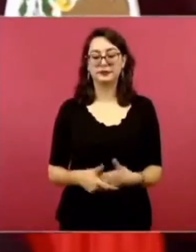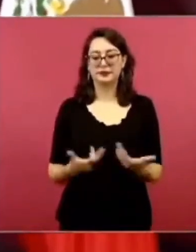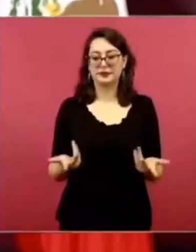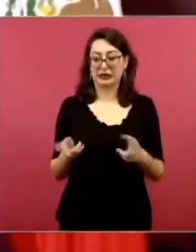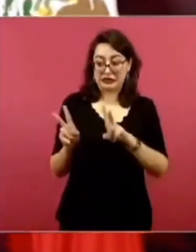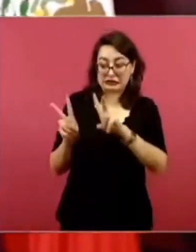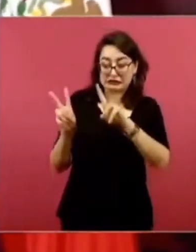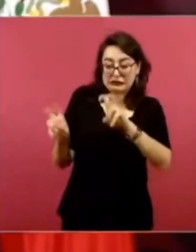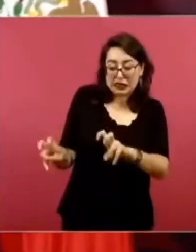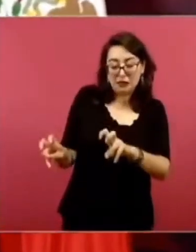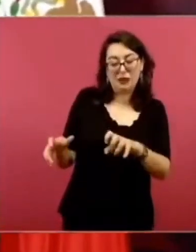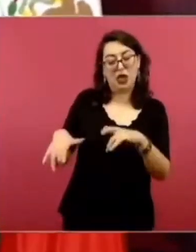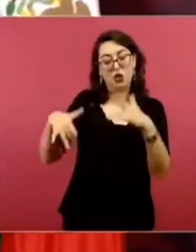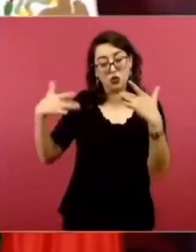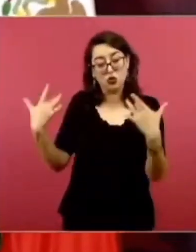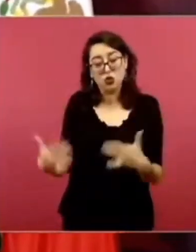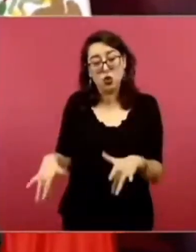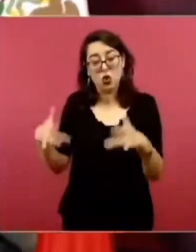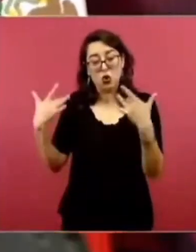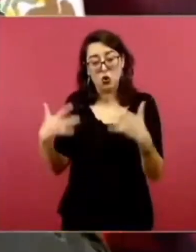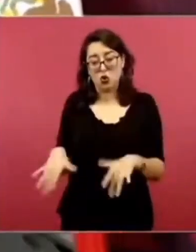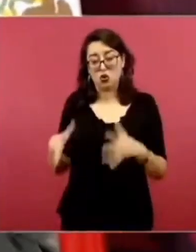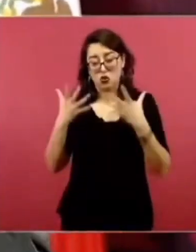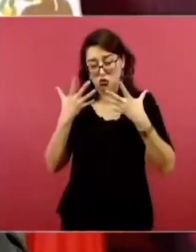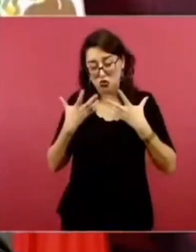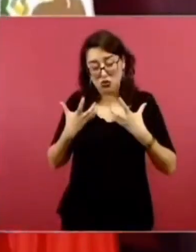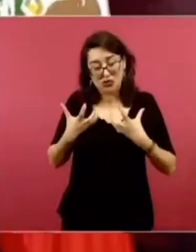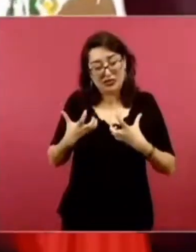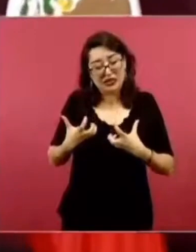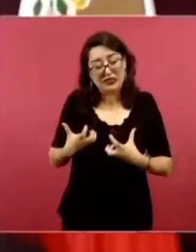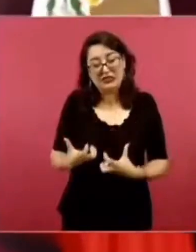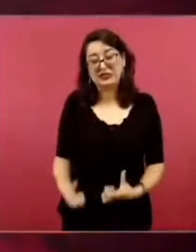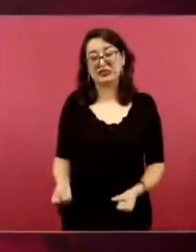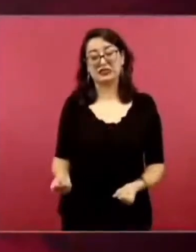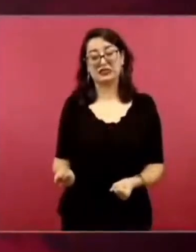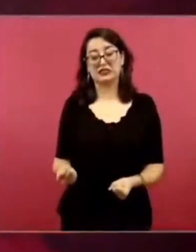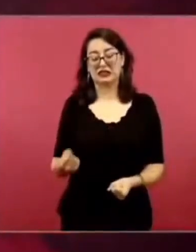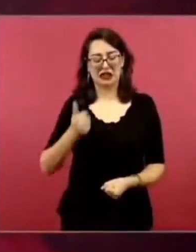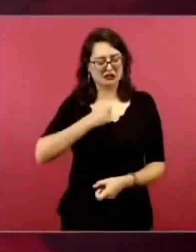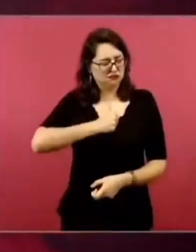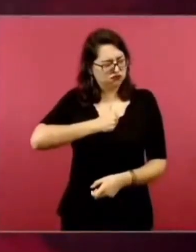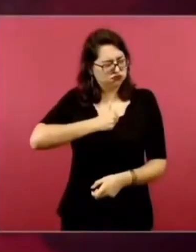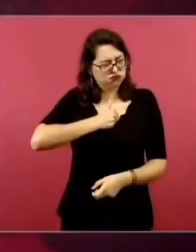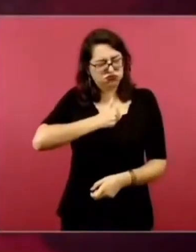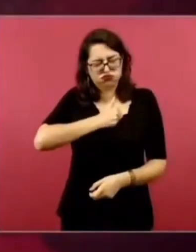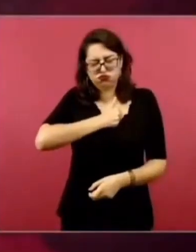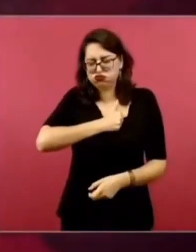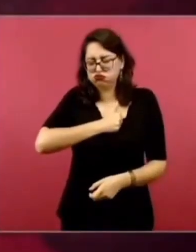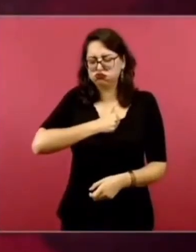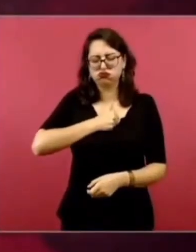con estos casos lamentables